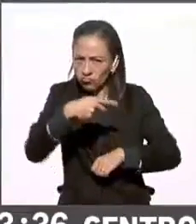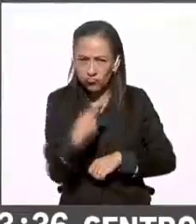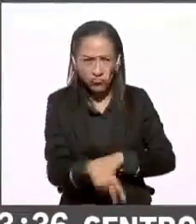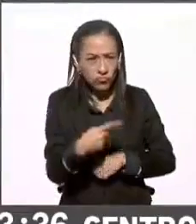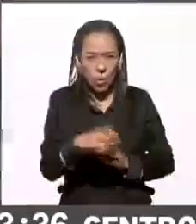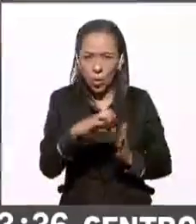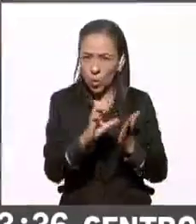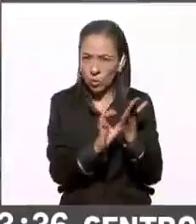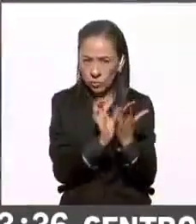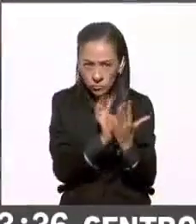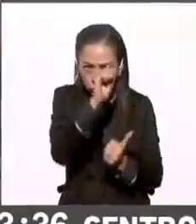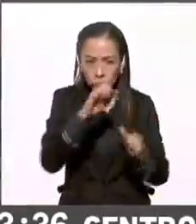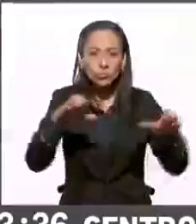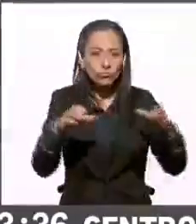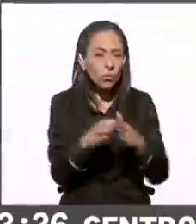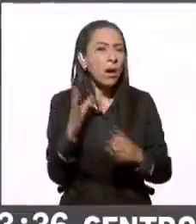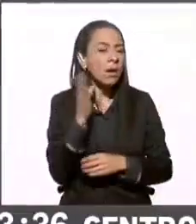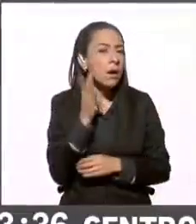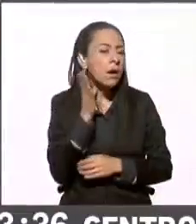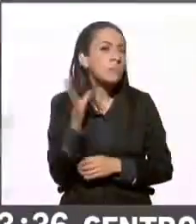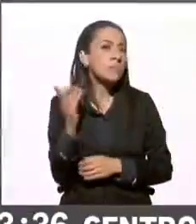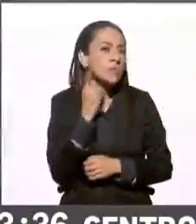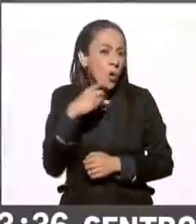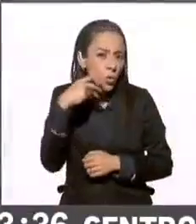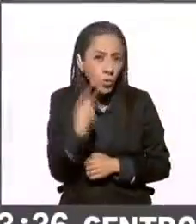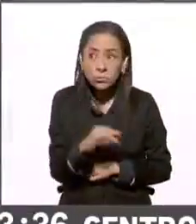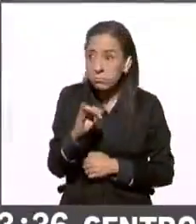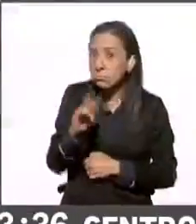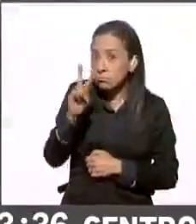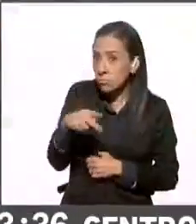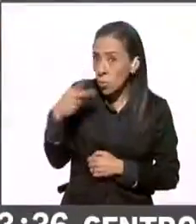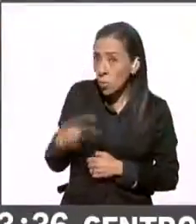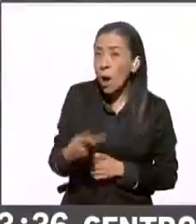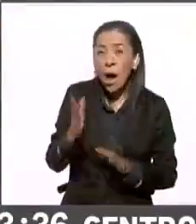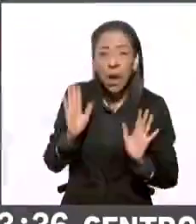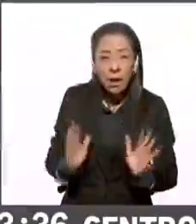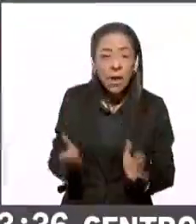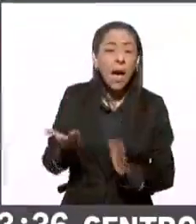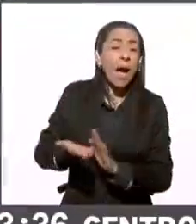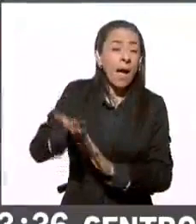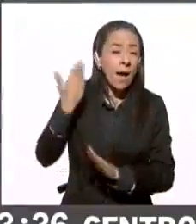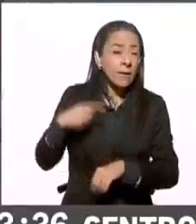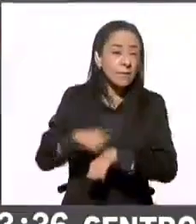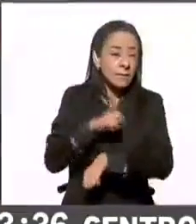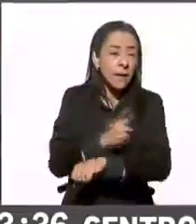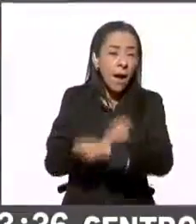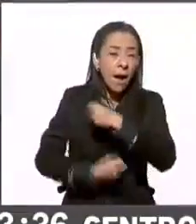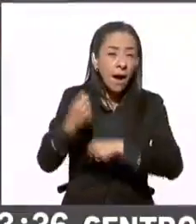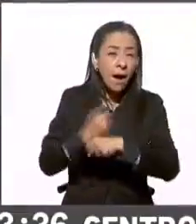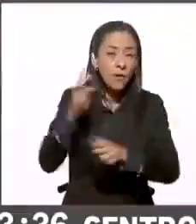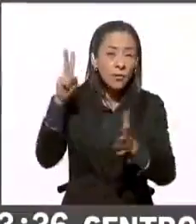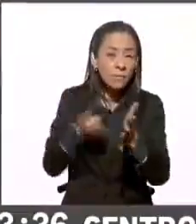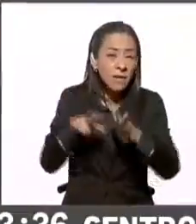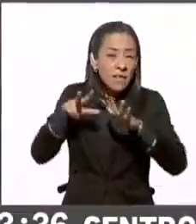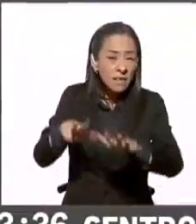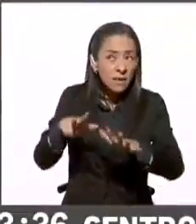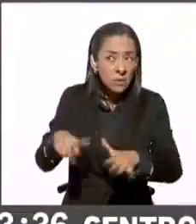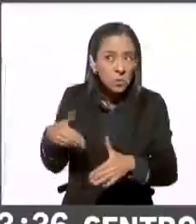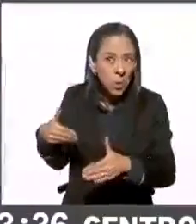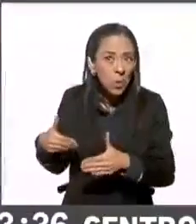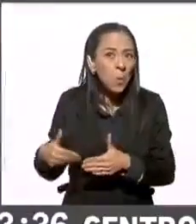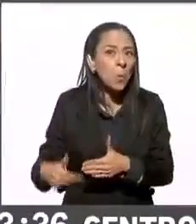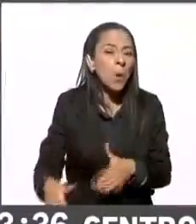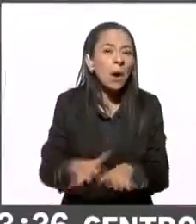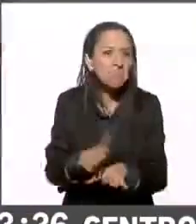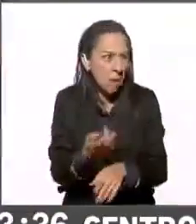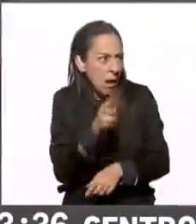un Congreso Autónomo. Con facultades plenas por primera vez a partir del 2018. Realmente la democracia es incipiente en la Ciudad de México. Todo eso